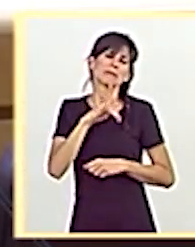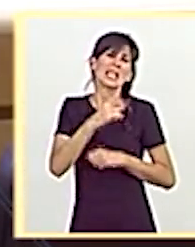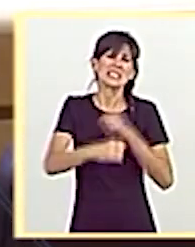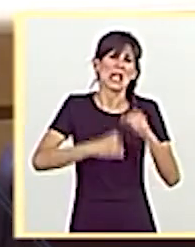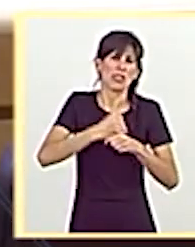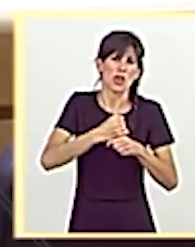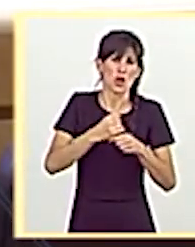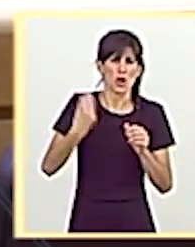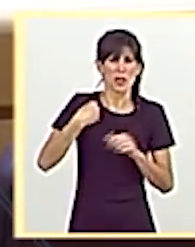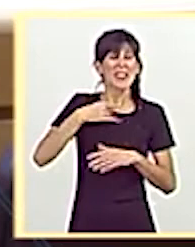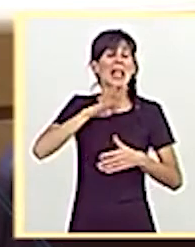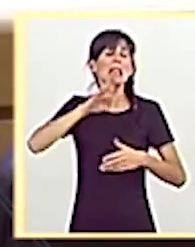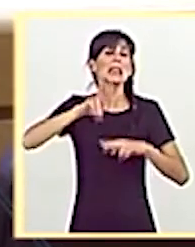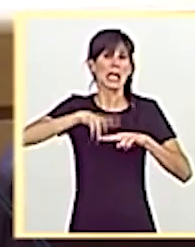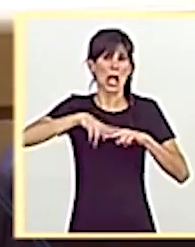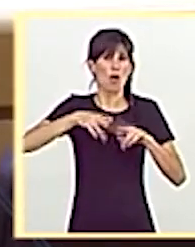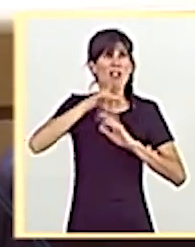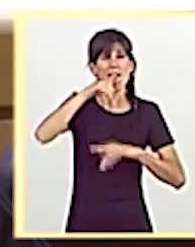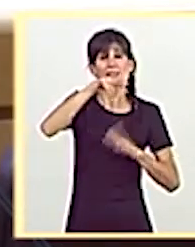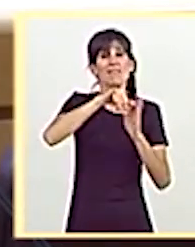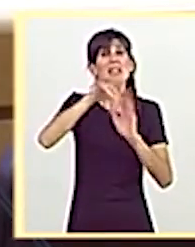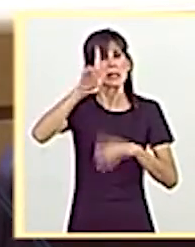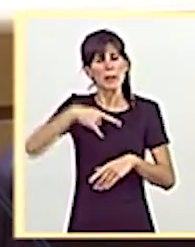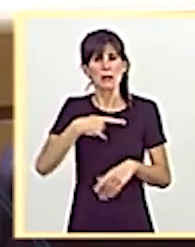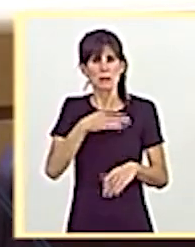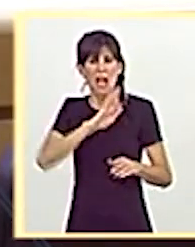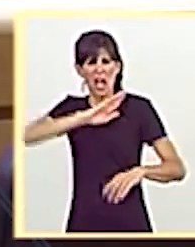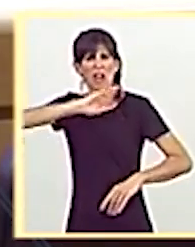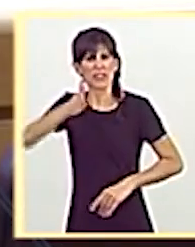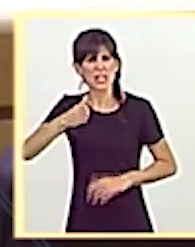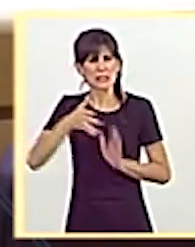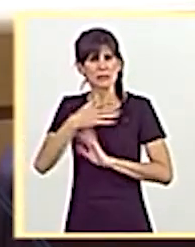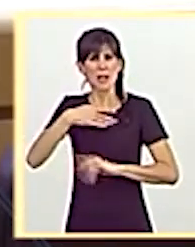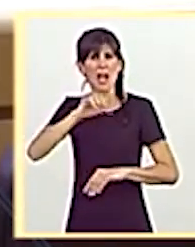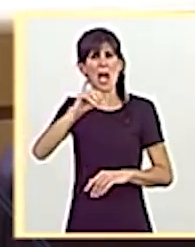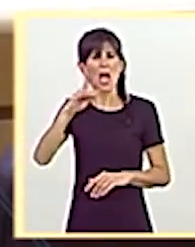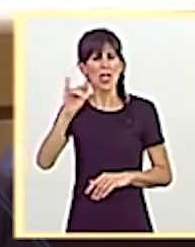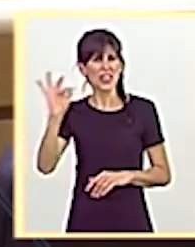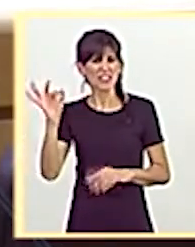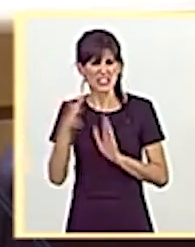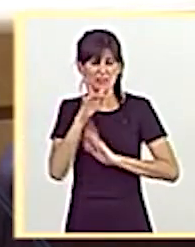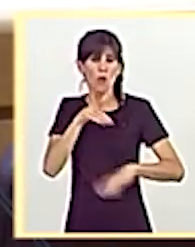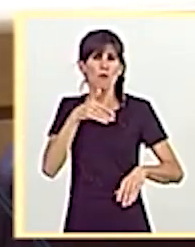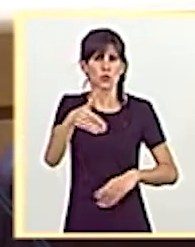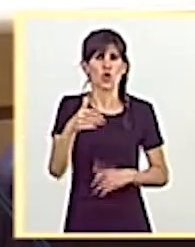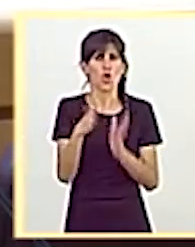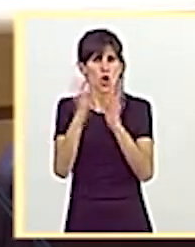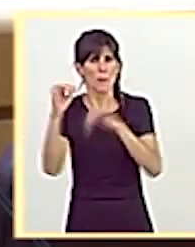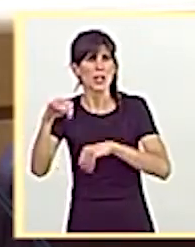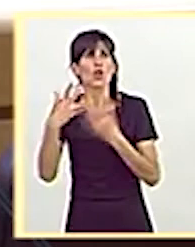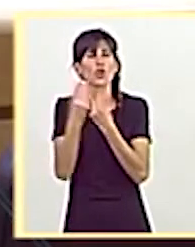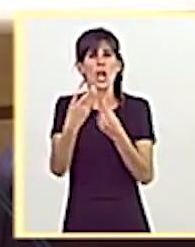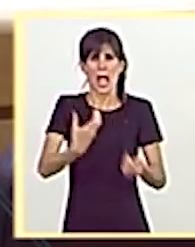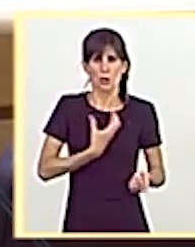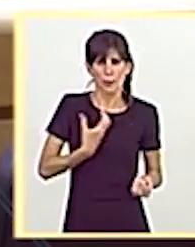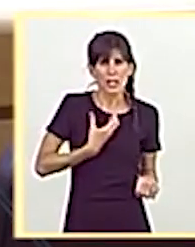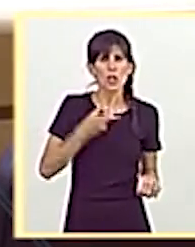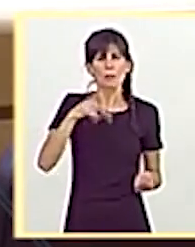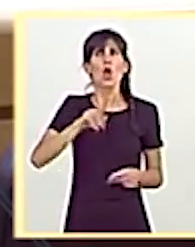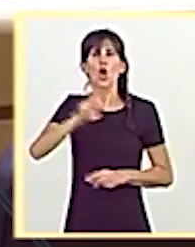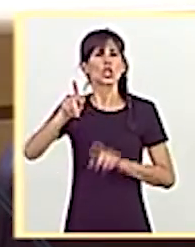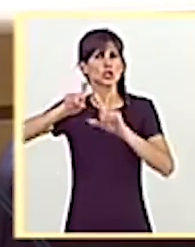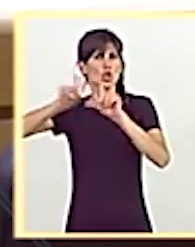Ya afecta actualmente a la credibilidad de ADIF, del Ministerio y del Gobierno en futuros convenios con ayuntamientos y otros organismos